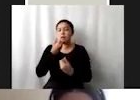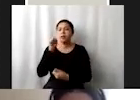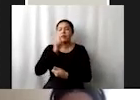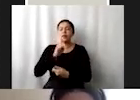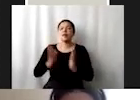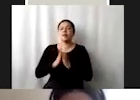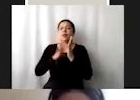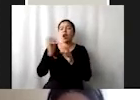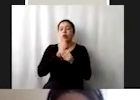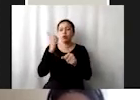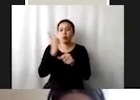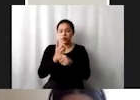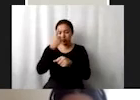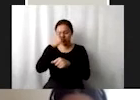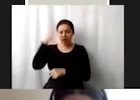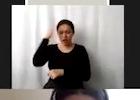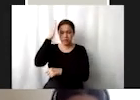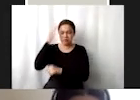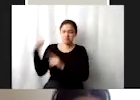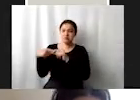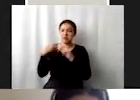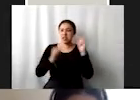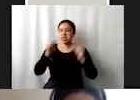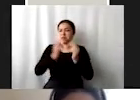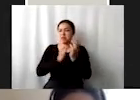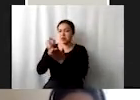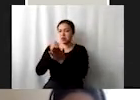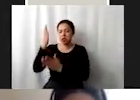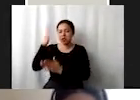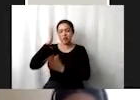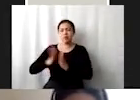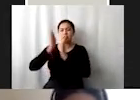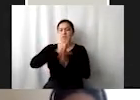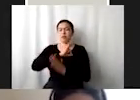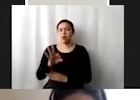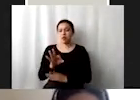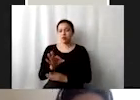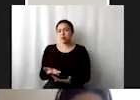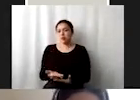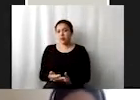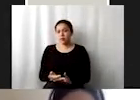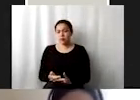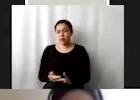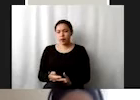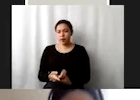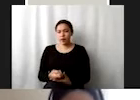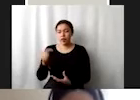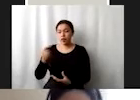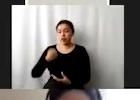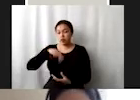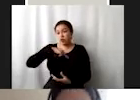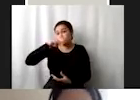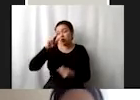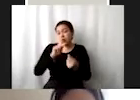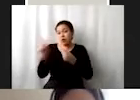oportunidades de liderazgo en todos los niveles de decisión, somos un país que al menos en